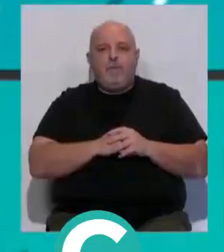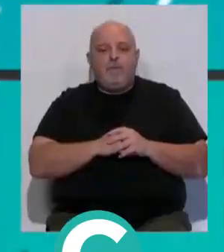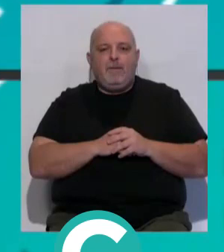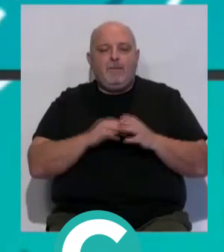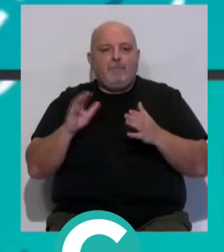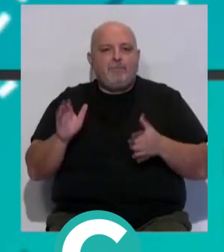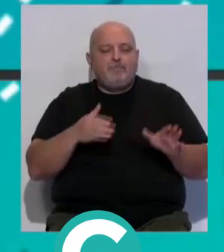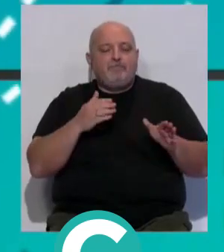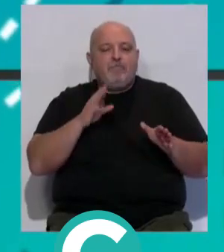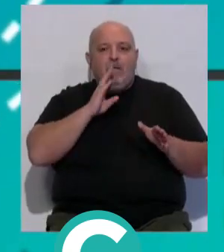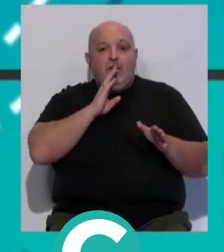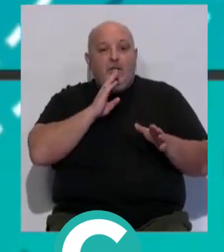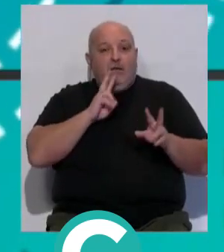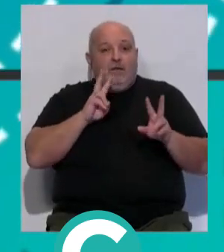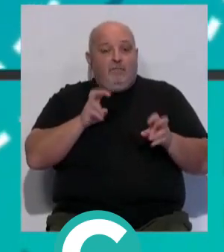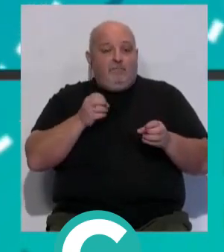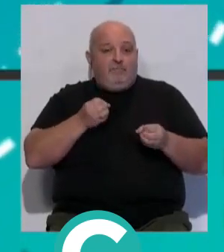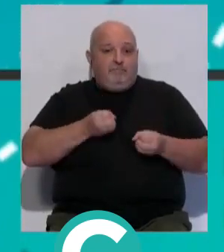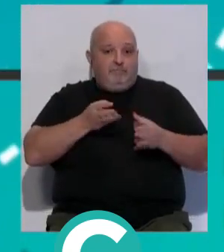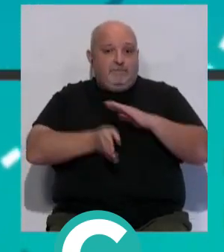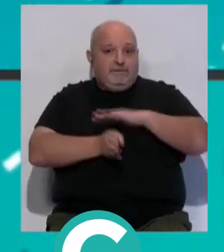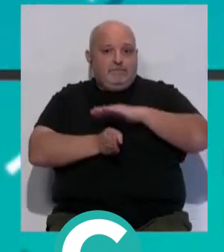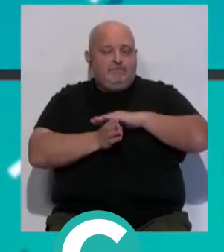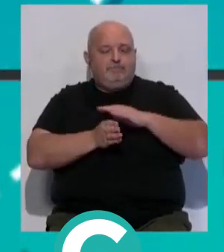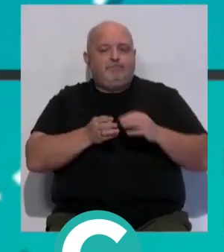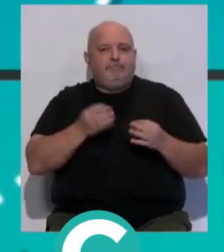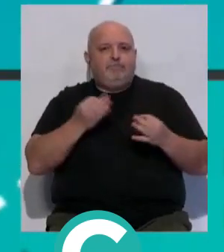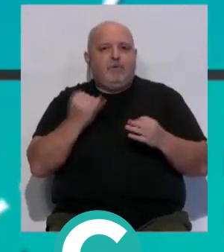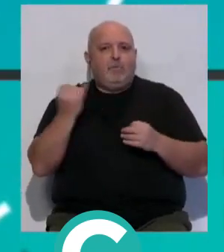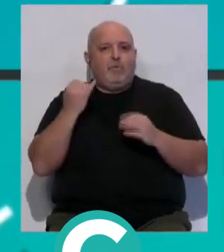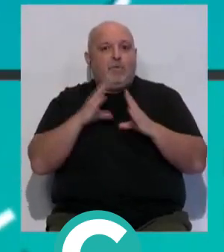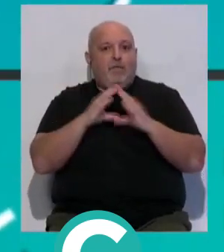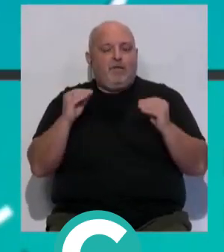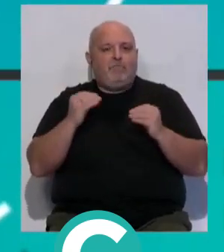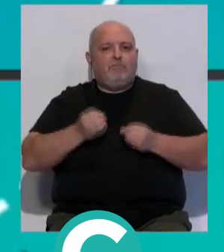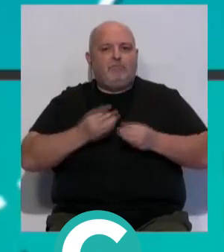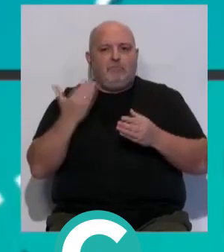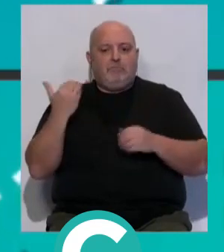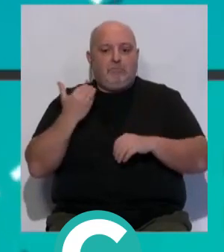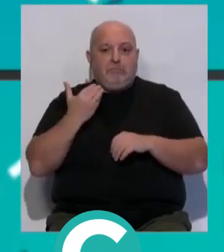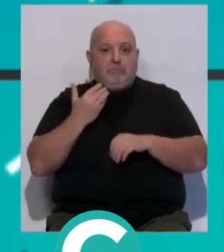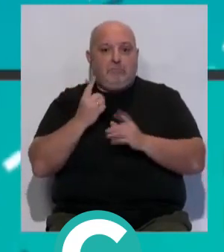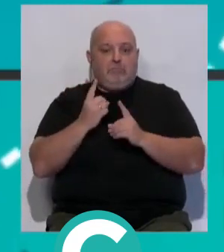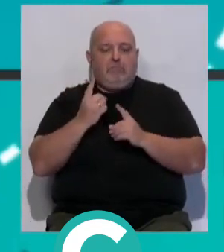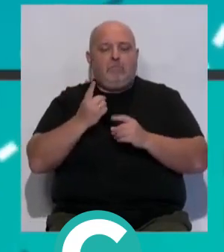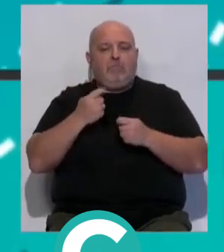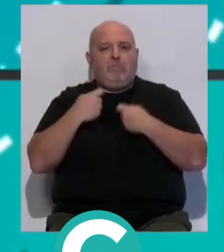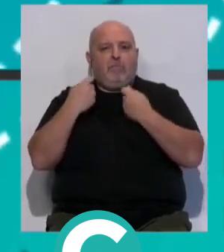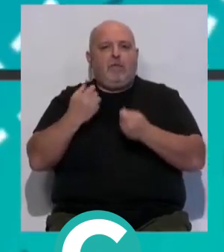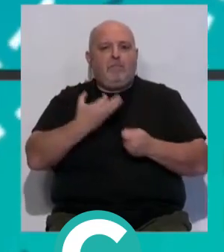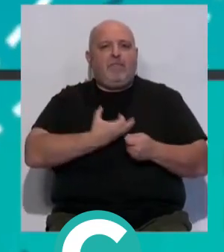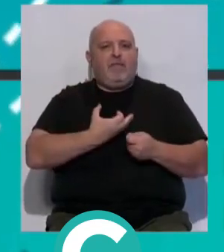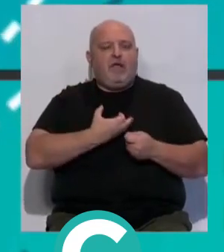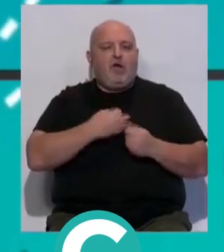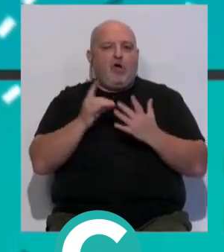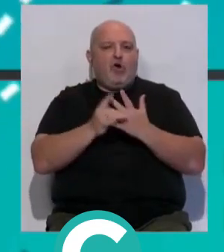Y antes de entrar en materia, comunicarles que la Junta de Andalucía ha hecho público hace unos minutos la concesión de la medalla